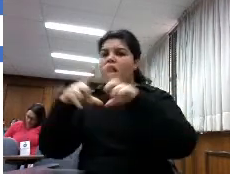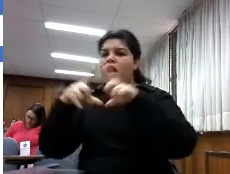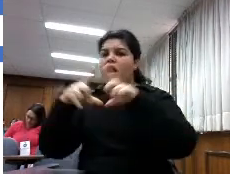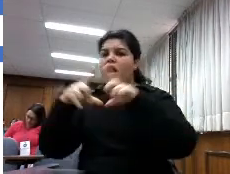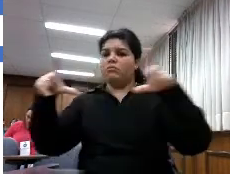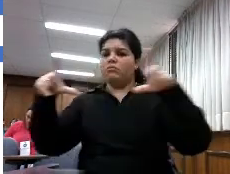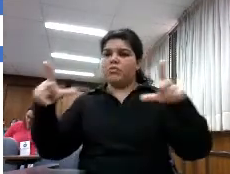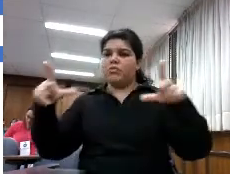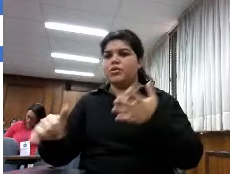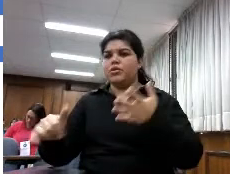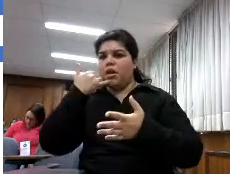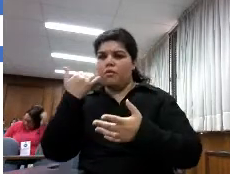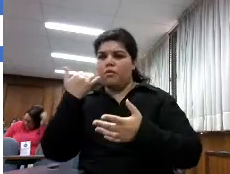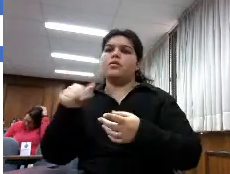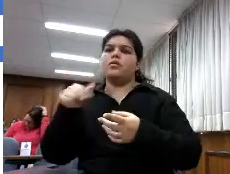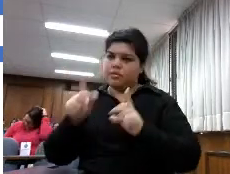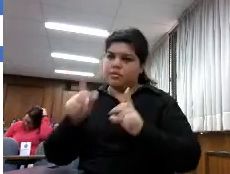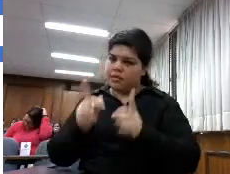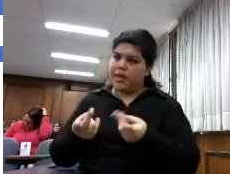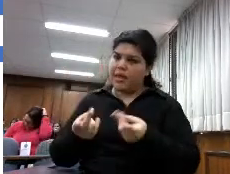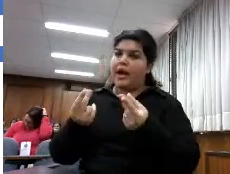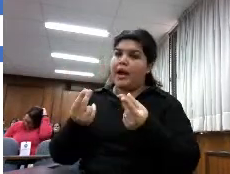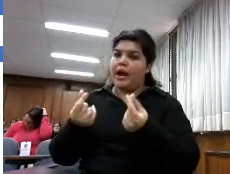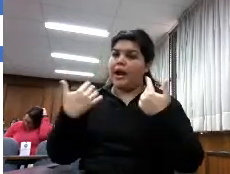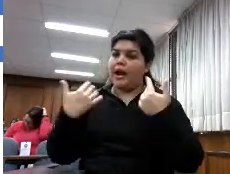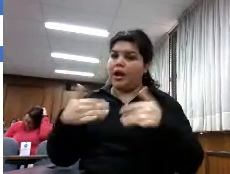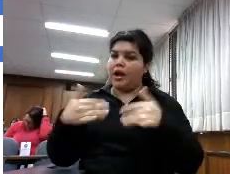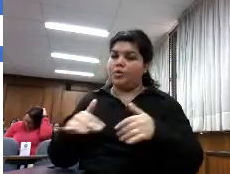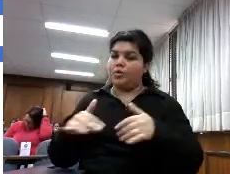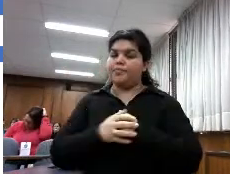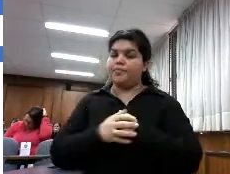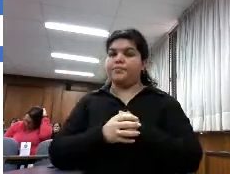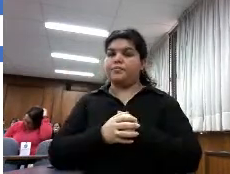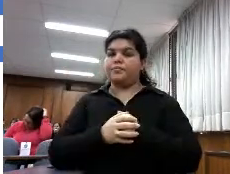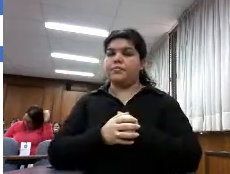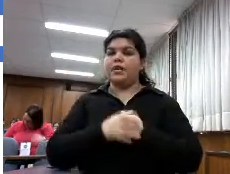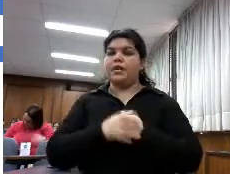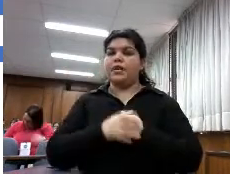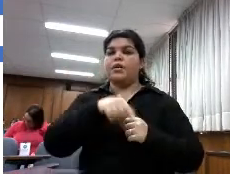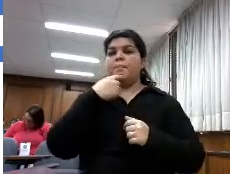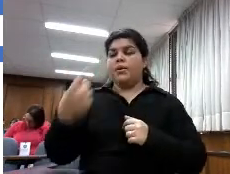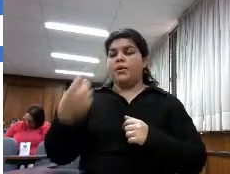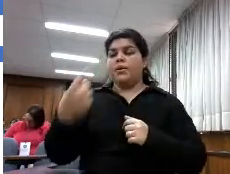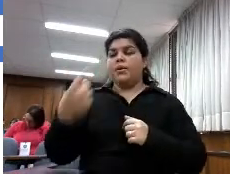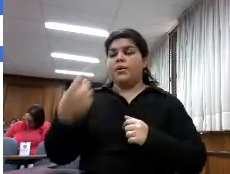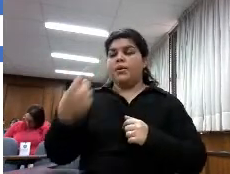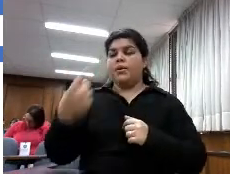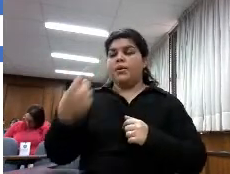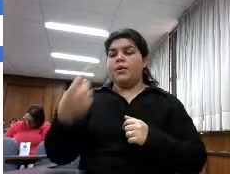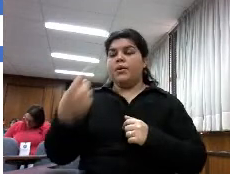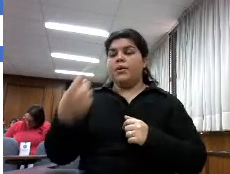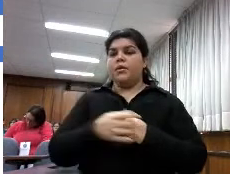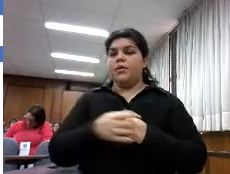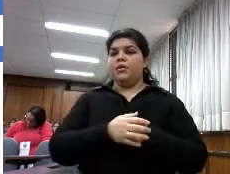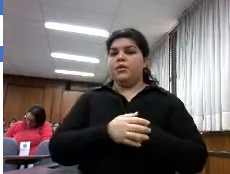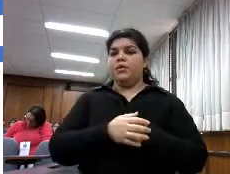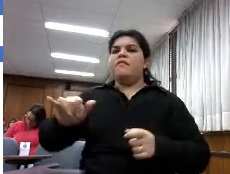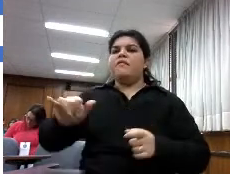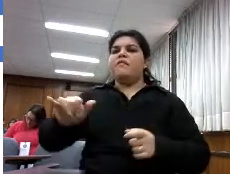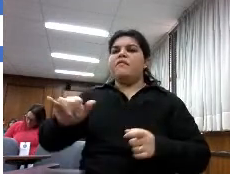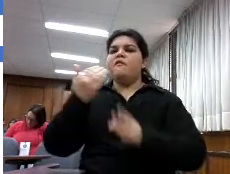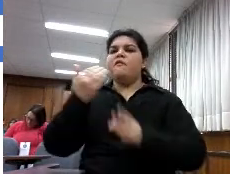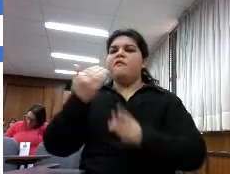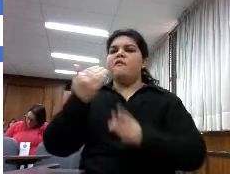¿con qué frecuencia informan de problemas los usuarios sobre el uso del libro electrónico de los bibliotecarios? dicen más menos que